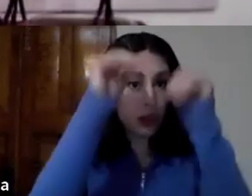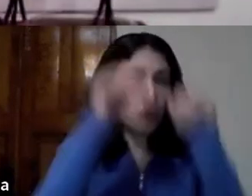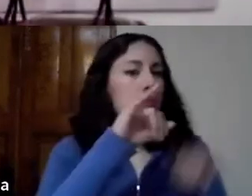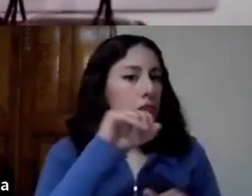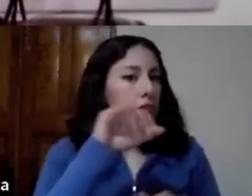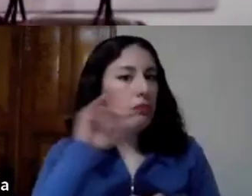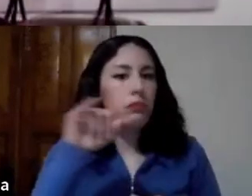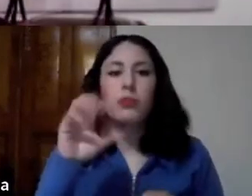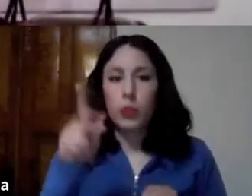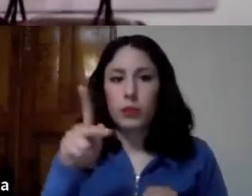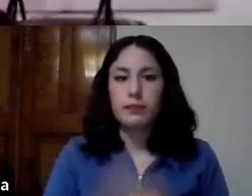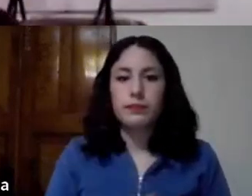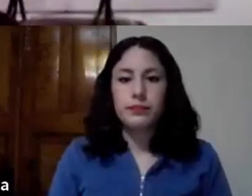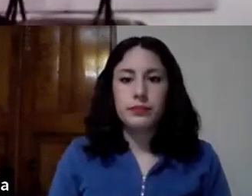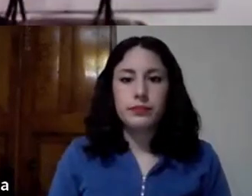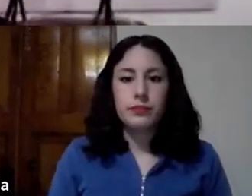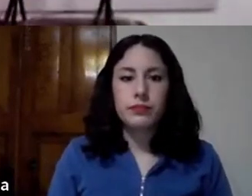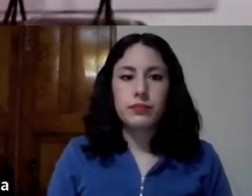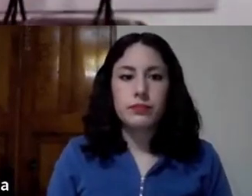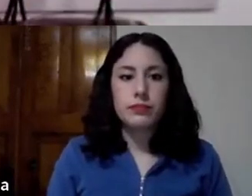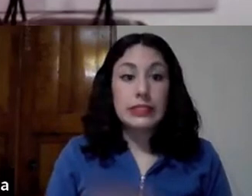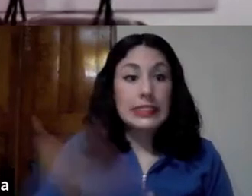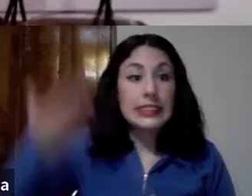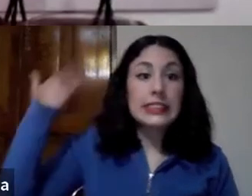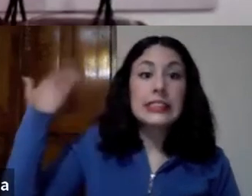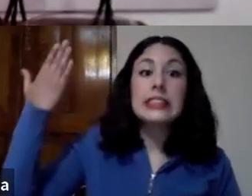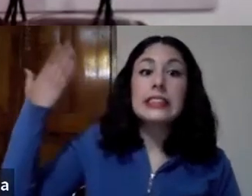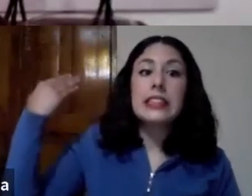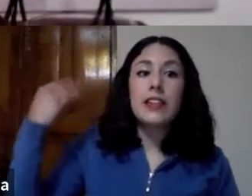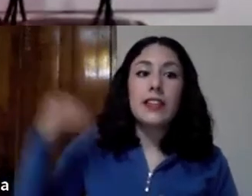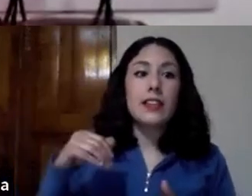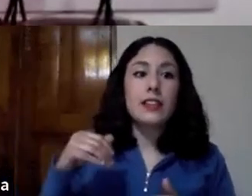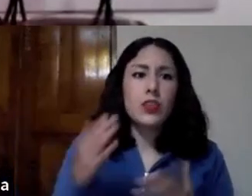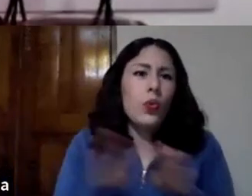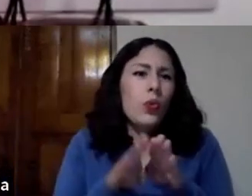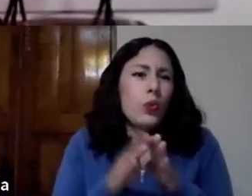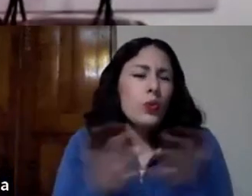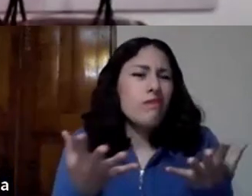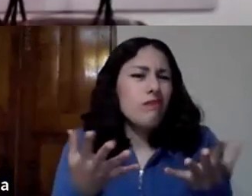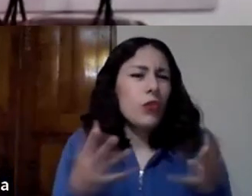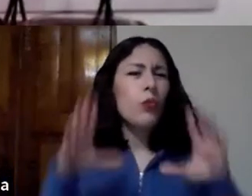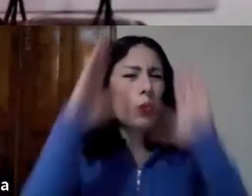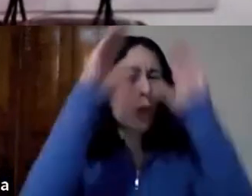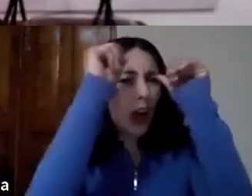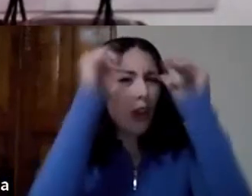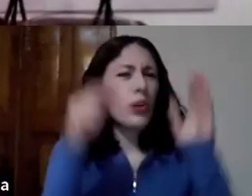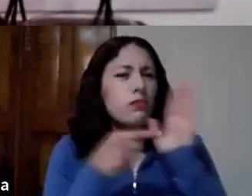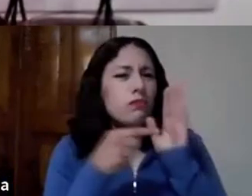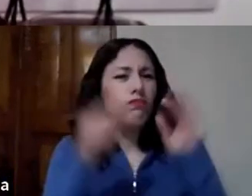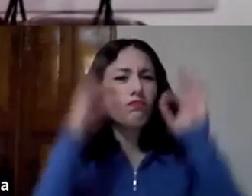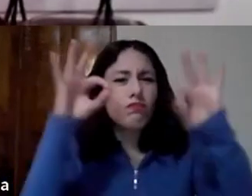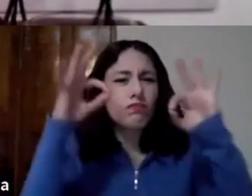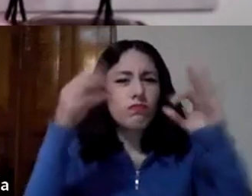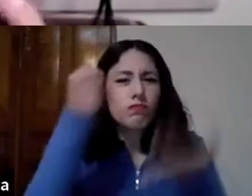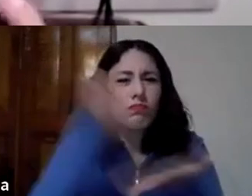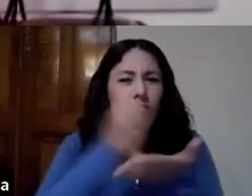hacía antes era que matamos un animal y se hacía como un una ceremonia un